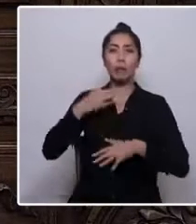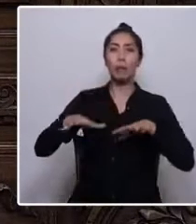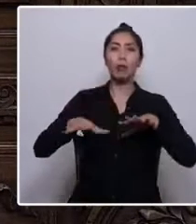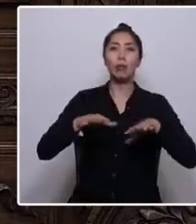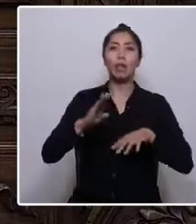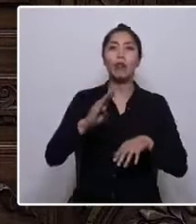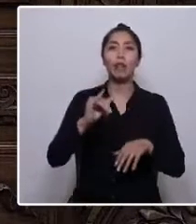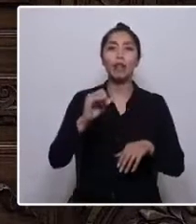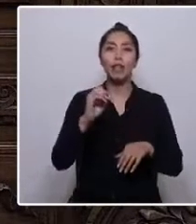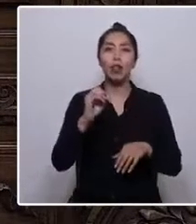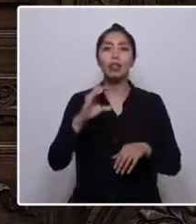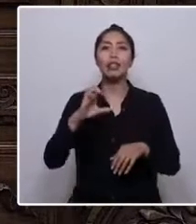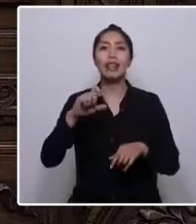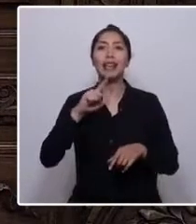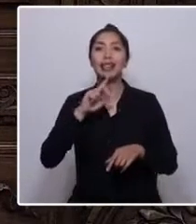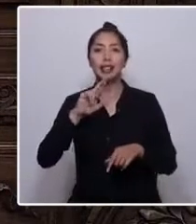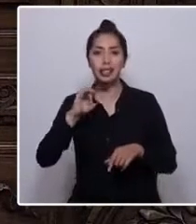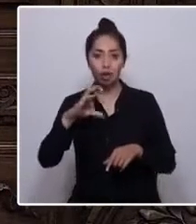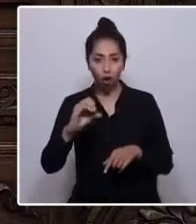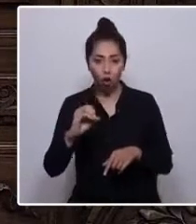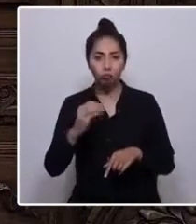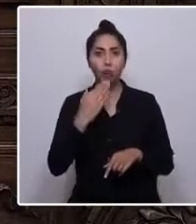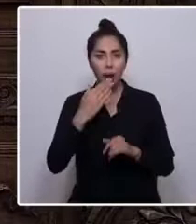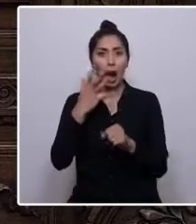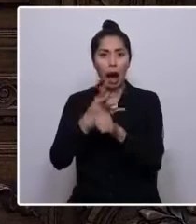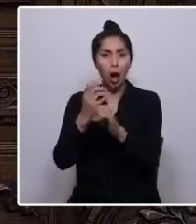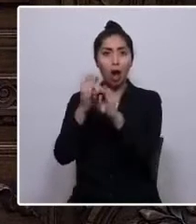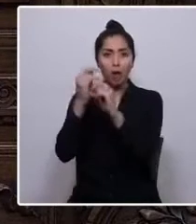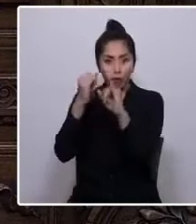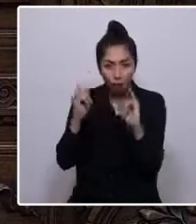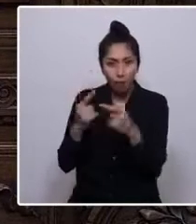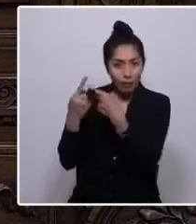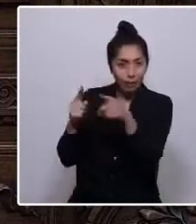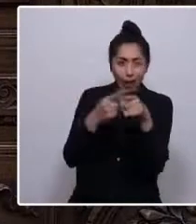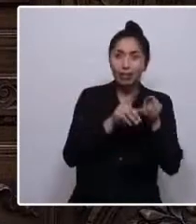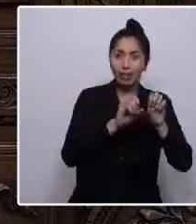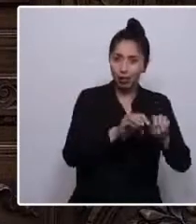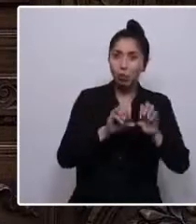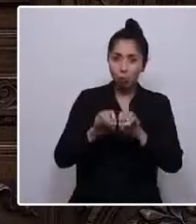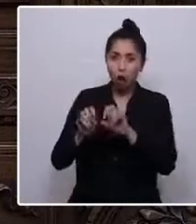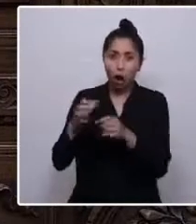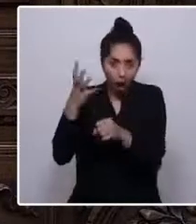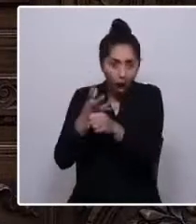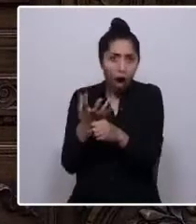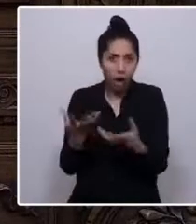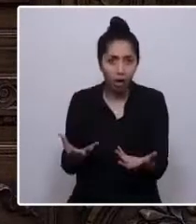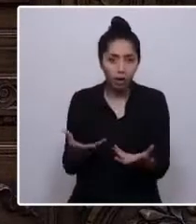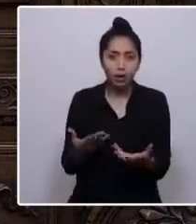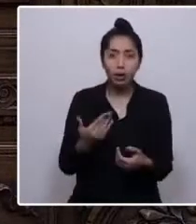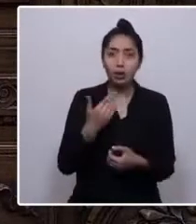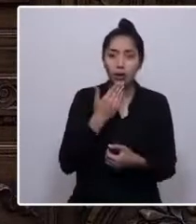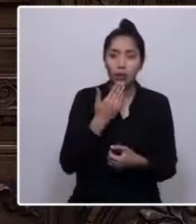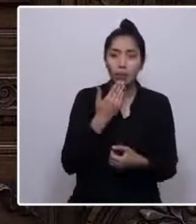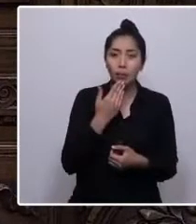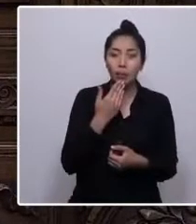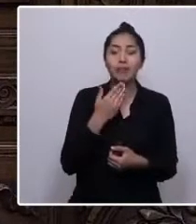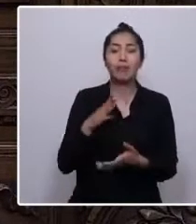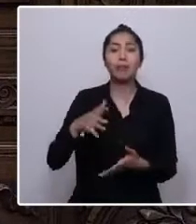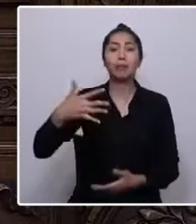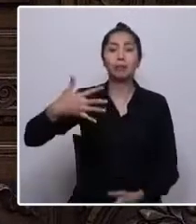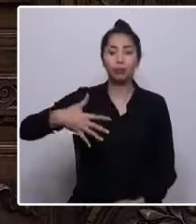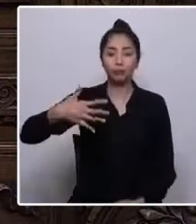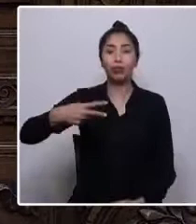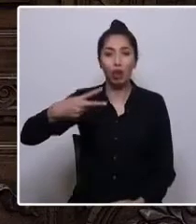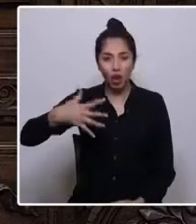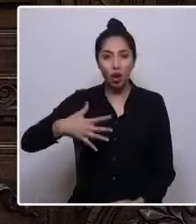saben que existen otras formas de educar, fuera de los dogmas academicistas, y que no se paran el saber de la experiencia. Y en las